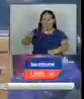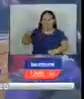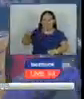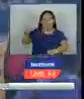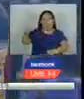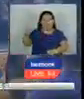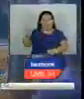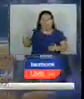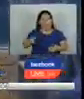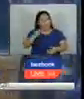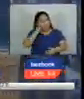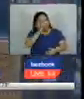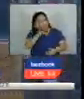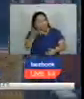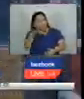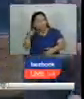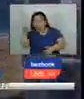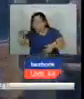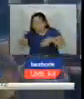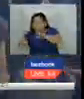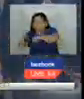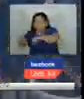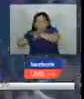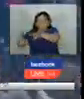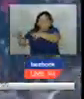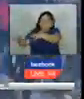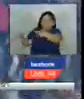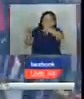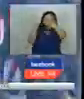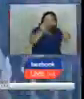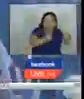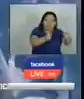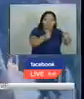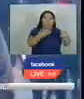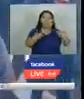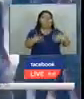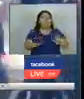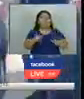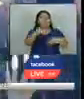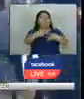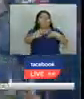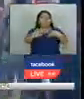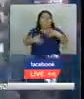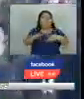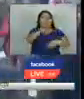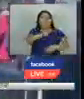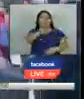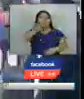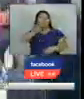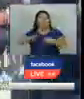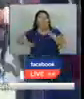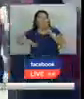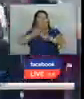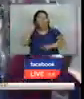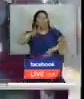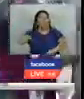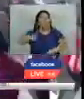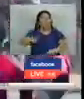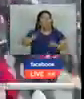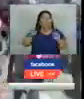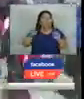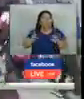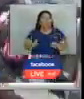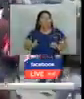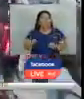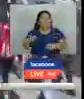fiscales la cifra de aprehensiones y expulsiones de Estados Unidos fueron bajo el título 42 en su mayoría que permitía